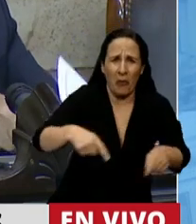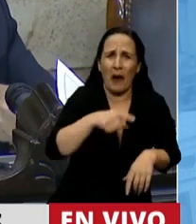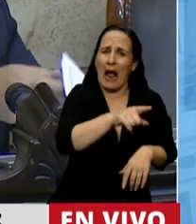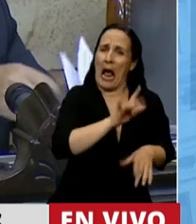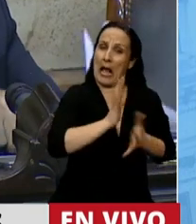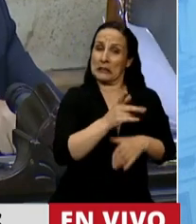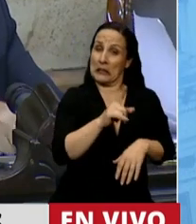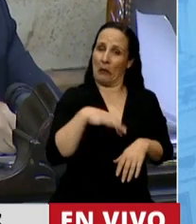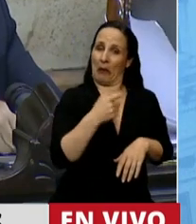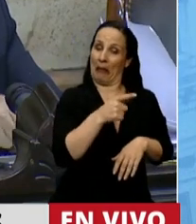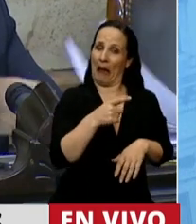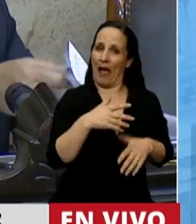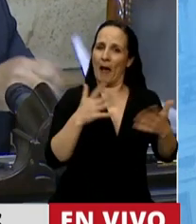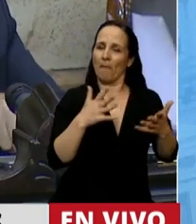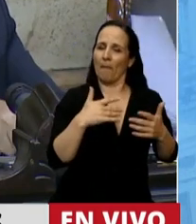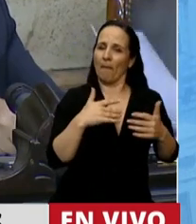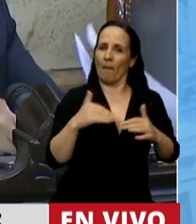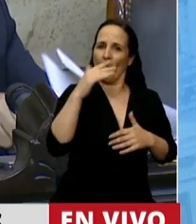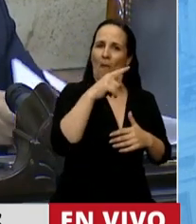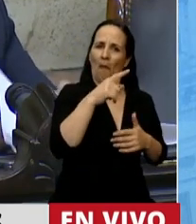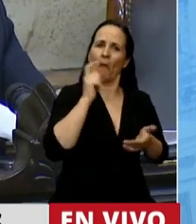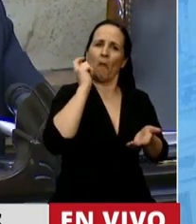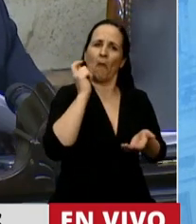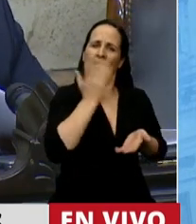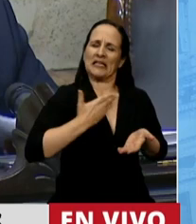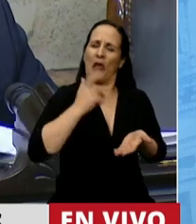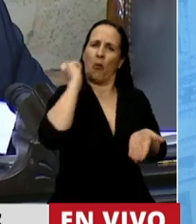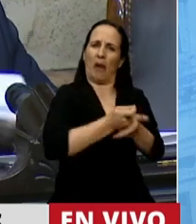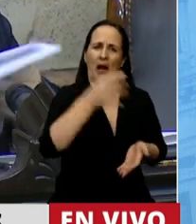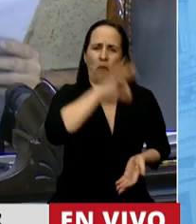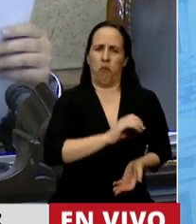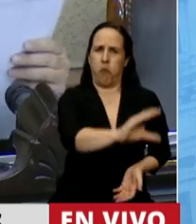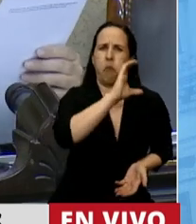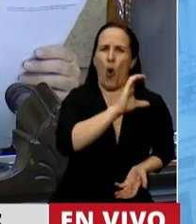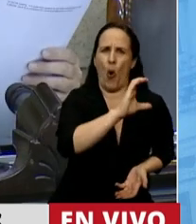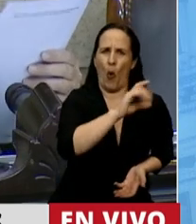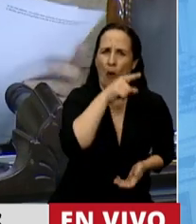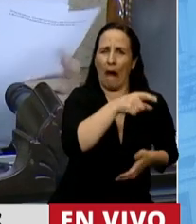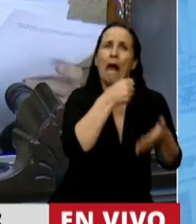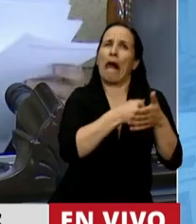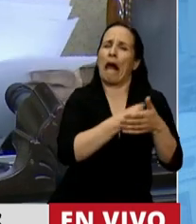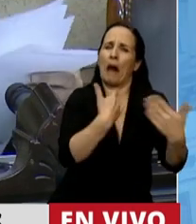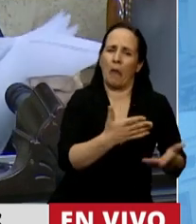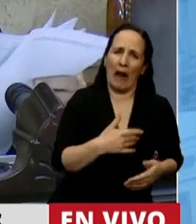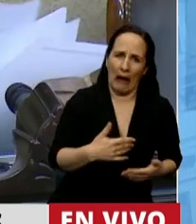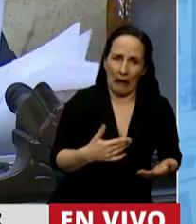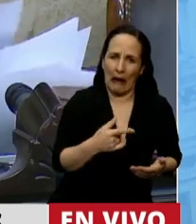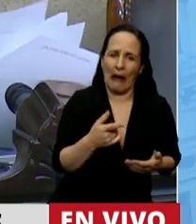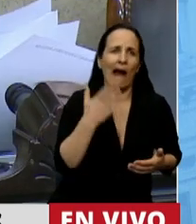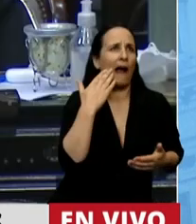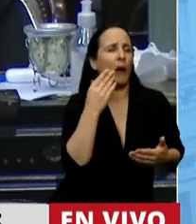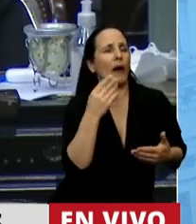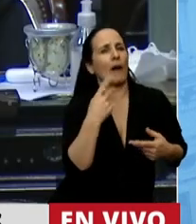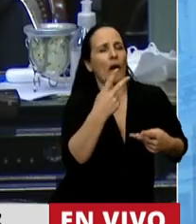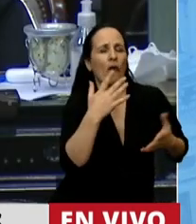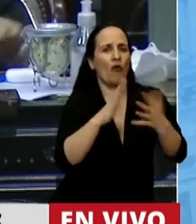privilegio donde el Estado le paga sueldos millonarios para militar, para la hipocresía. ¿Cuál es la hipocresía? Que por año